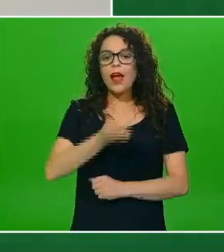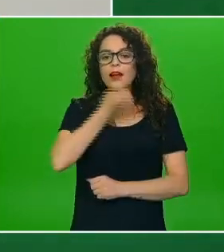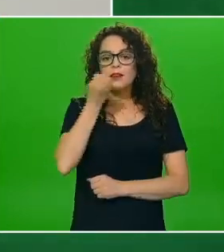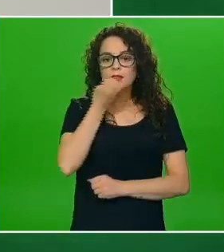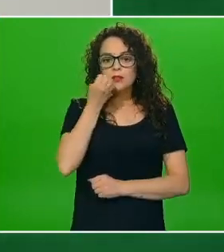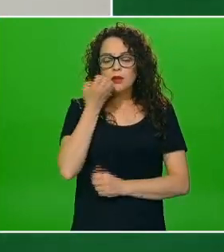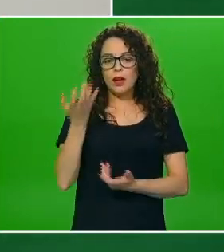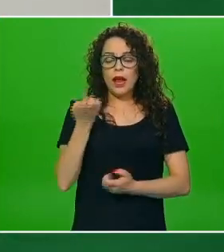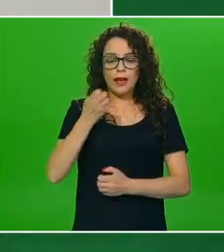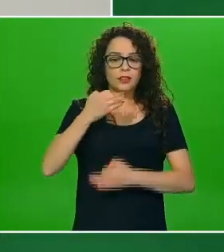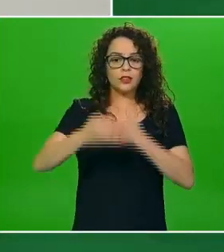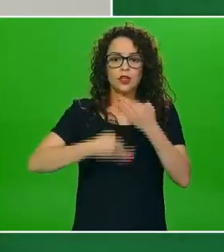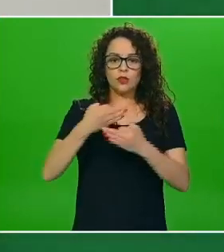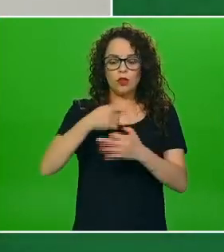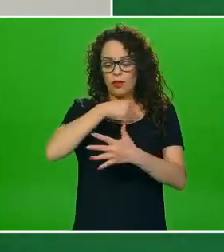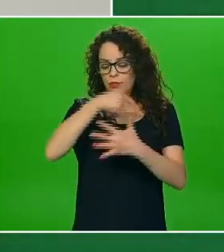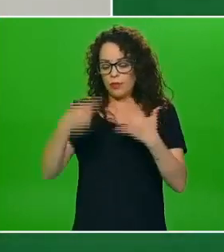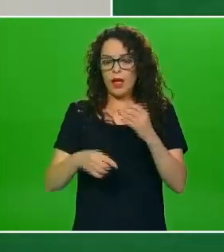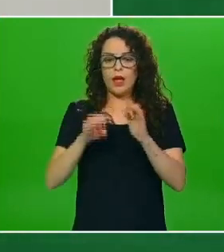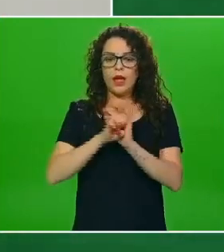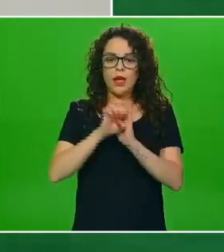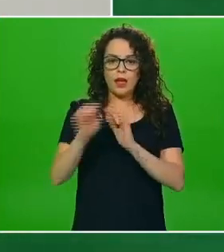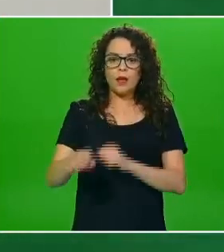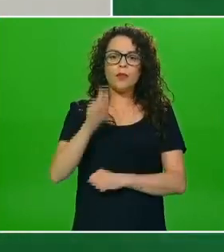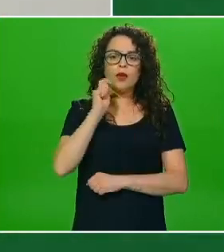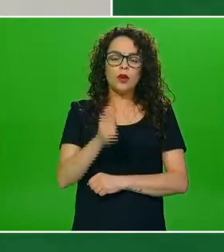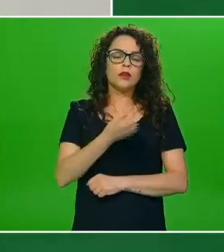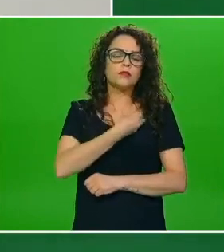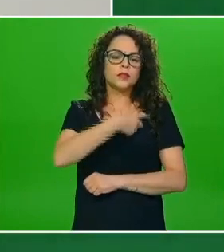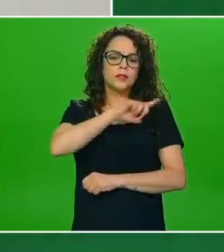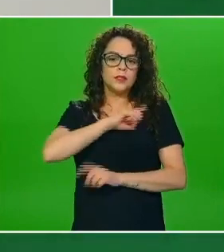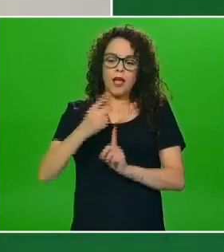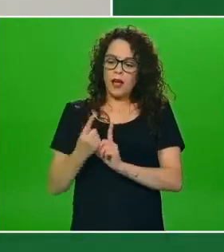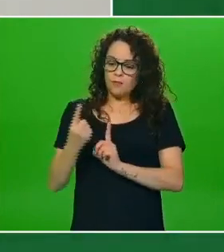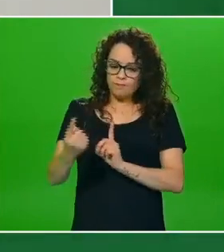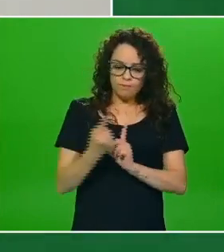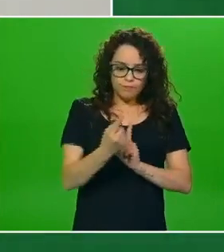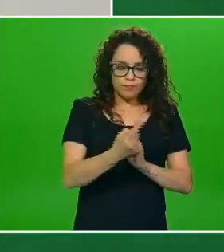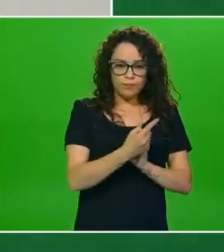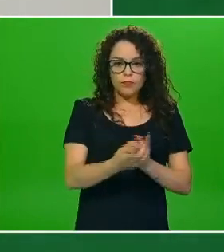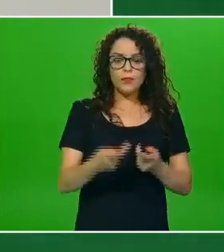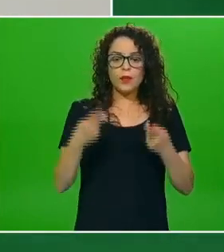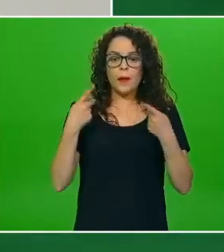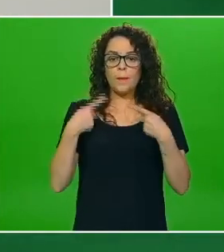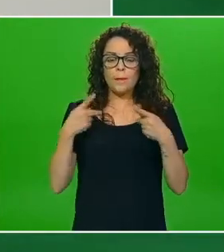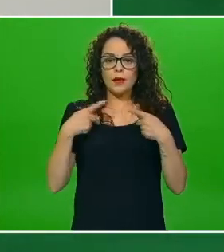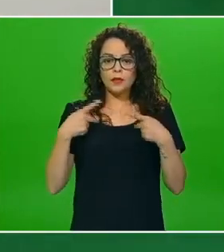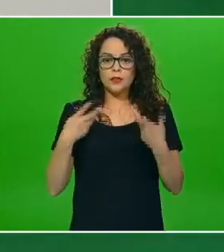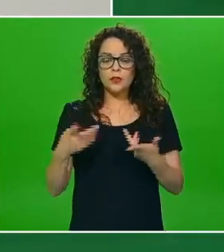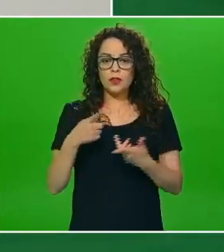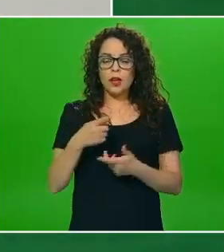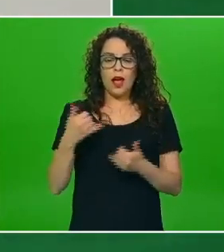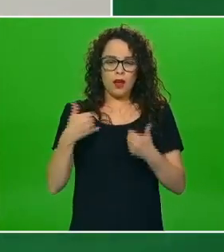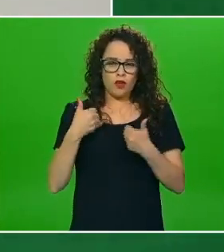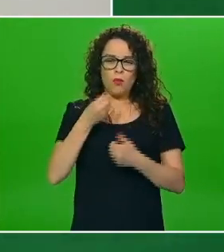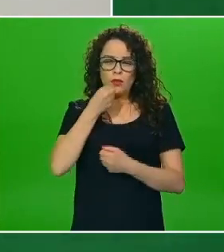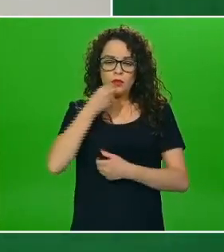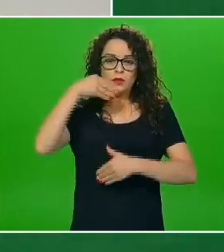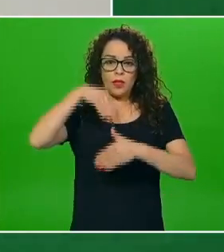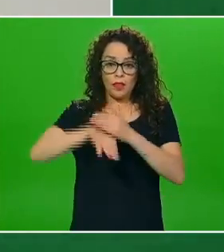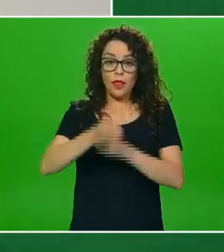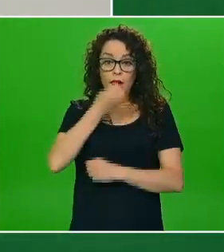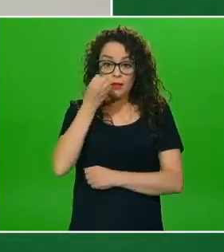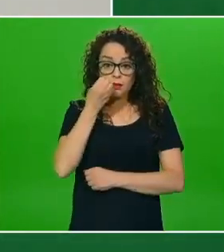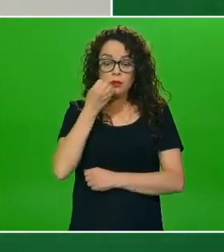son todas estas medidas de sana distancia que se deben de cumplir la asistencia de los alumnos de manera escalonada para que se pueda